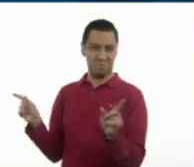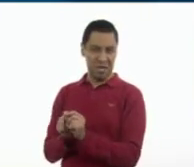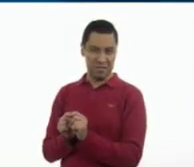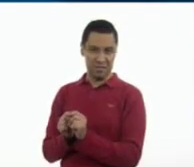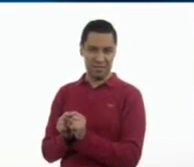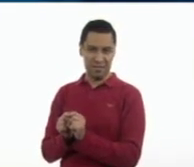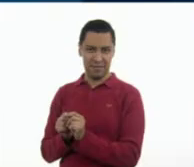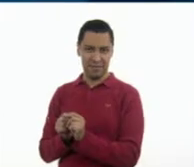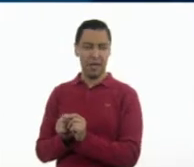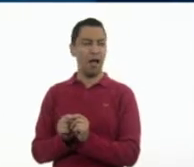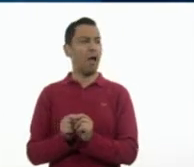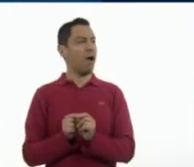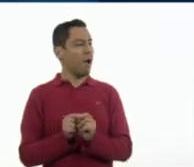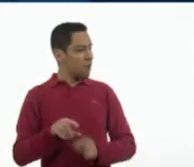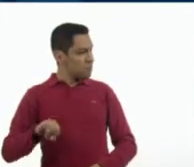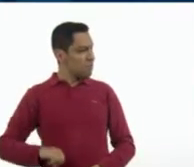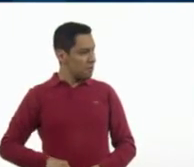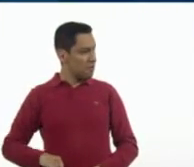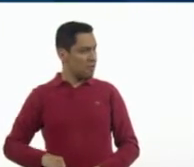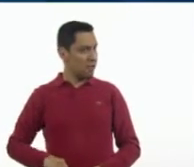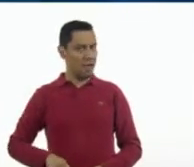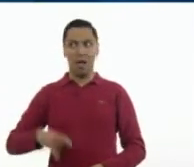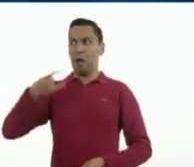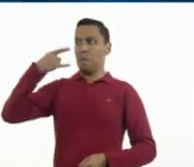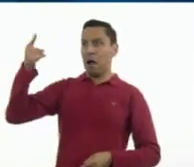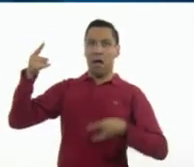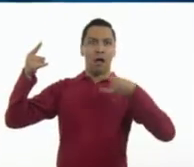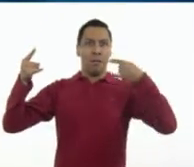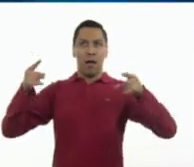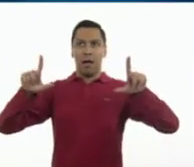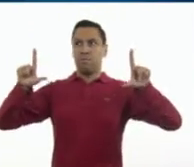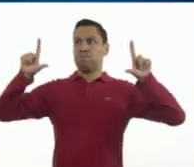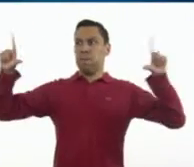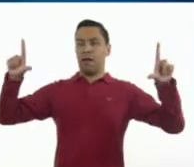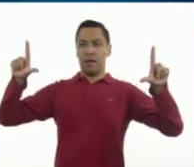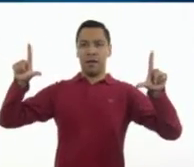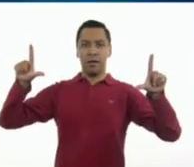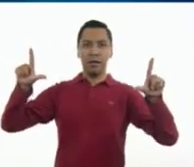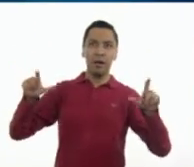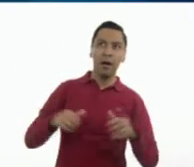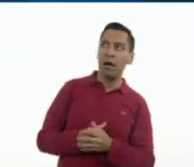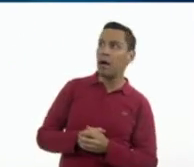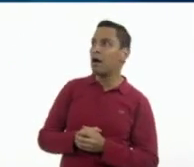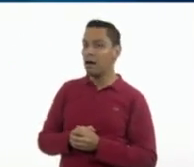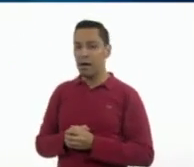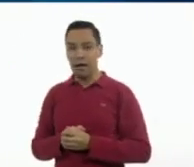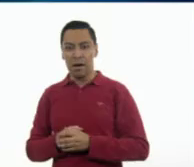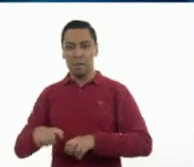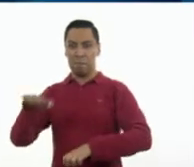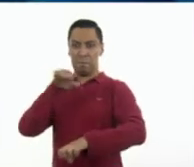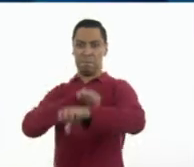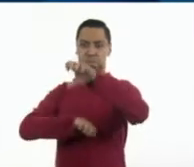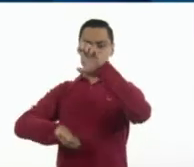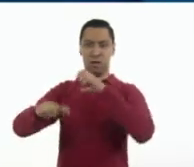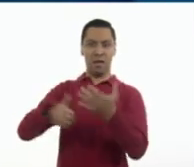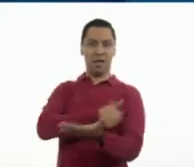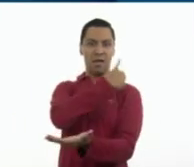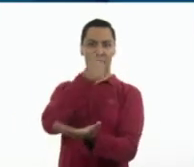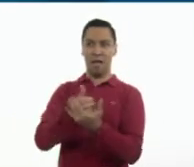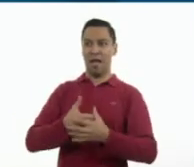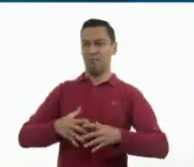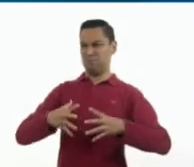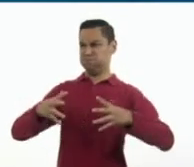eso que no es un anuncio como los demás, ¿no? O sea, de las grandes empresas que luego vemos por acá, por la ciudad. Por cierto, eso que